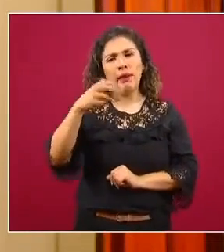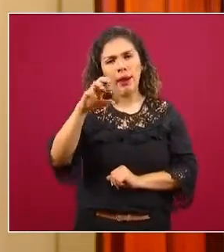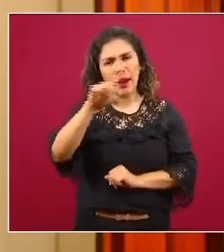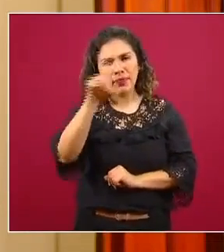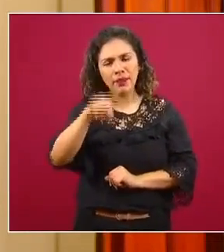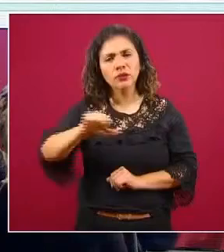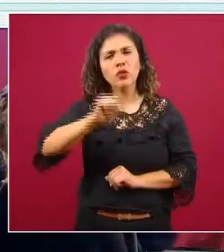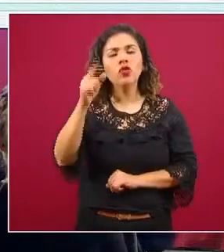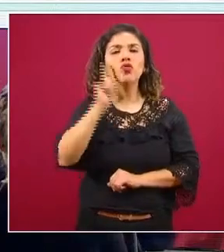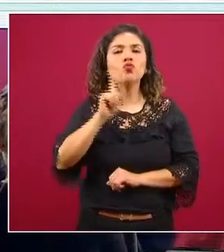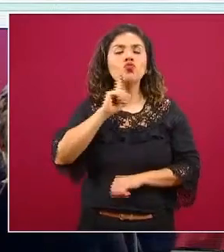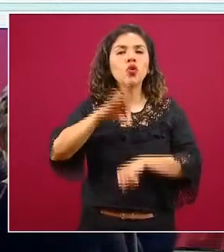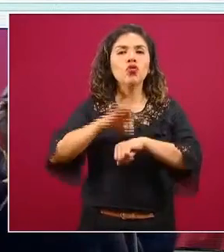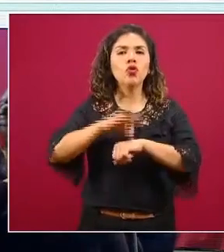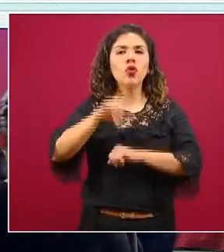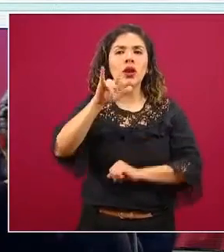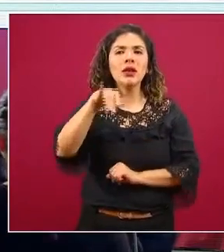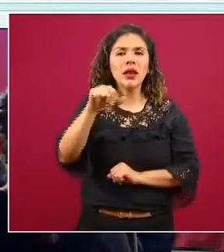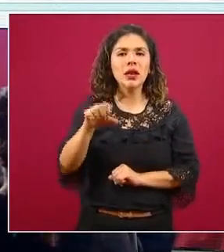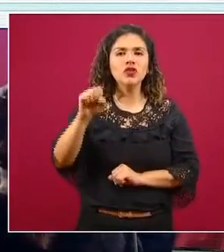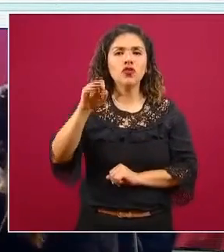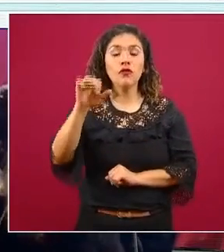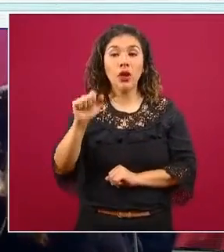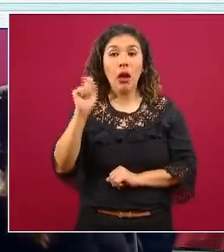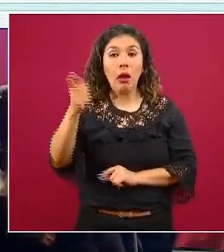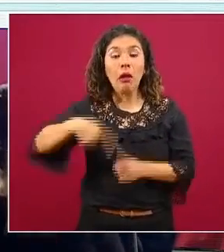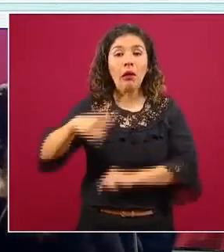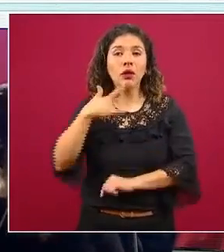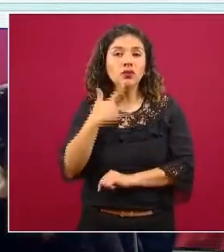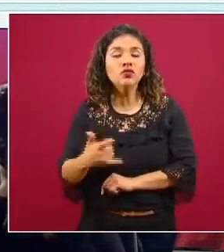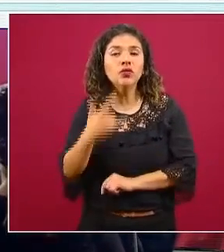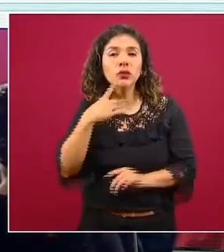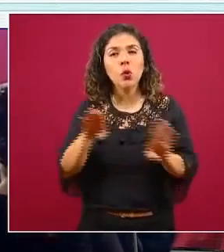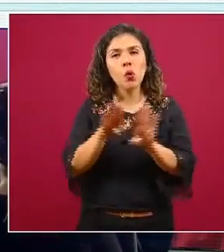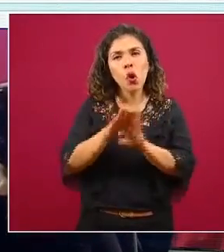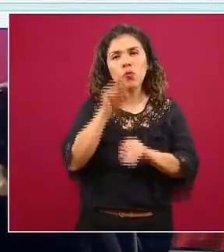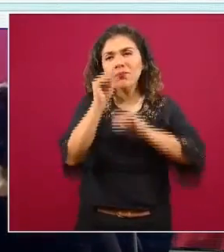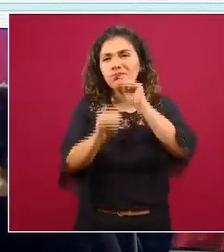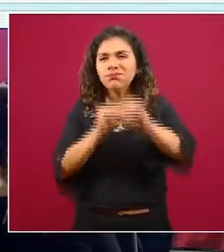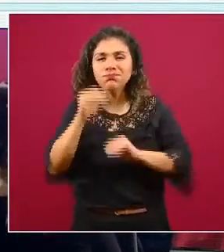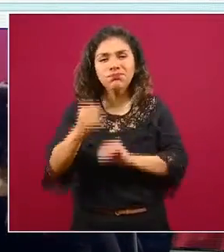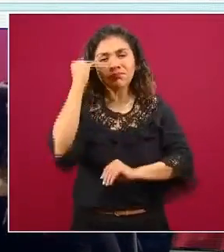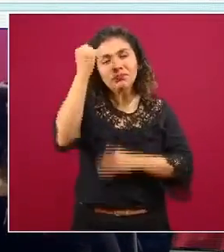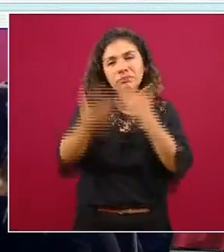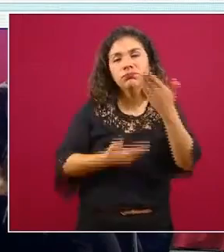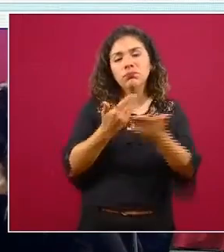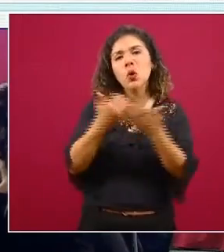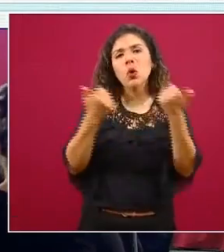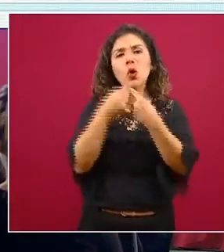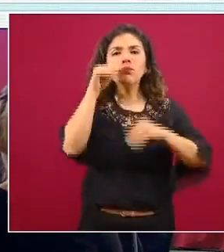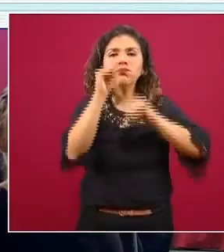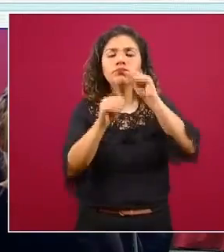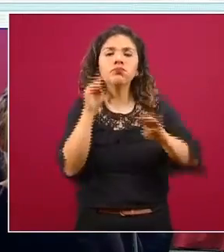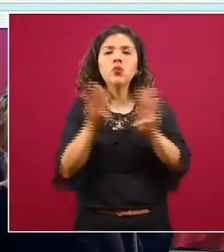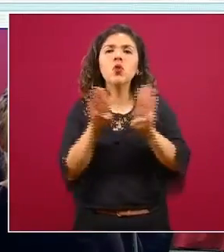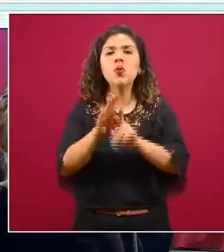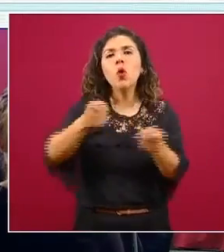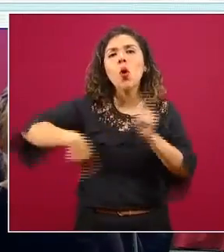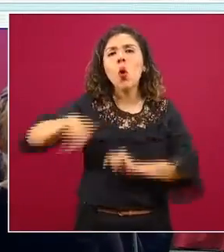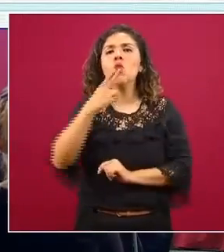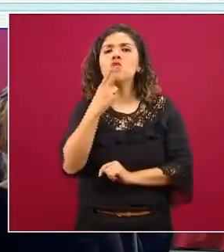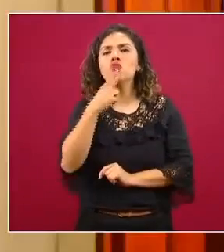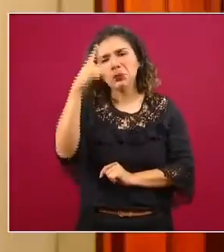Lina Sofía que además de el esfuerzo de juntar y ver la metodología se creó un tablero de control para uso